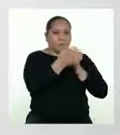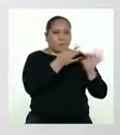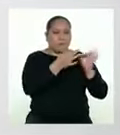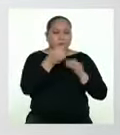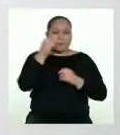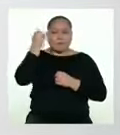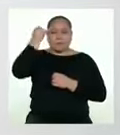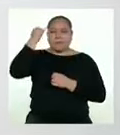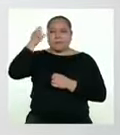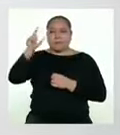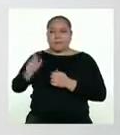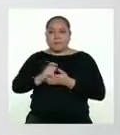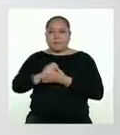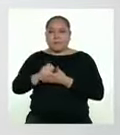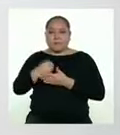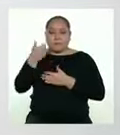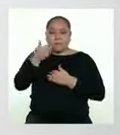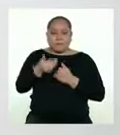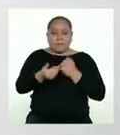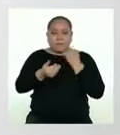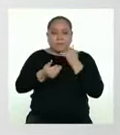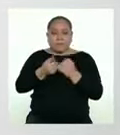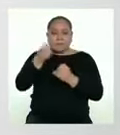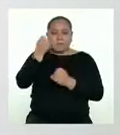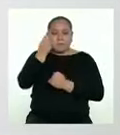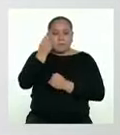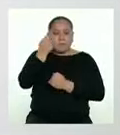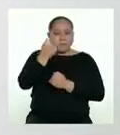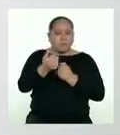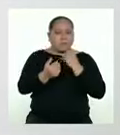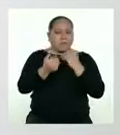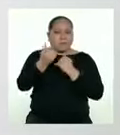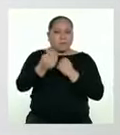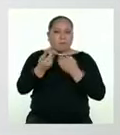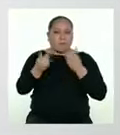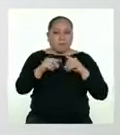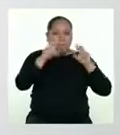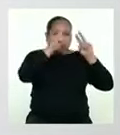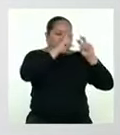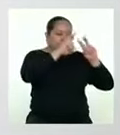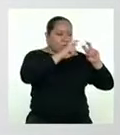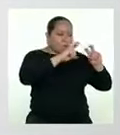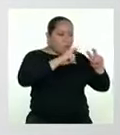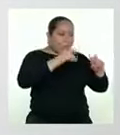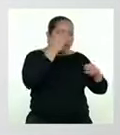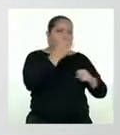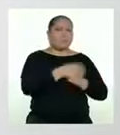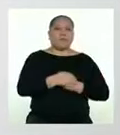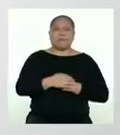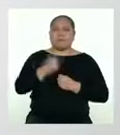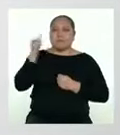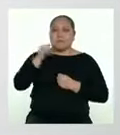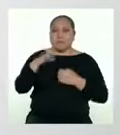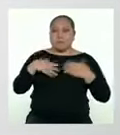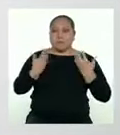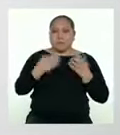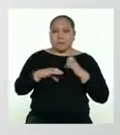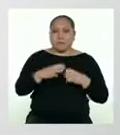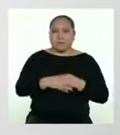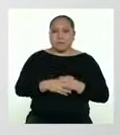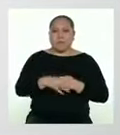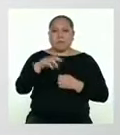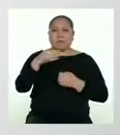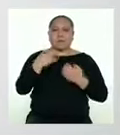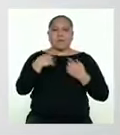del autor se van construyendo poco a poco conforme avanzamos con nuestro análisis. Para hacerlo nos